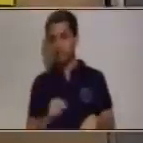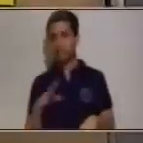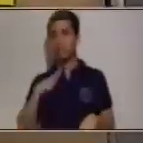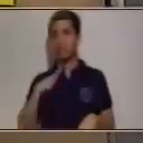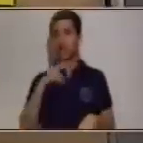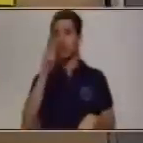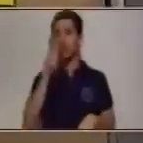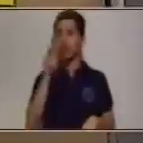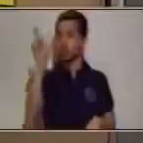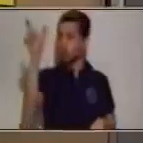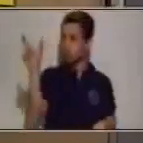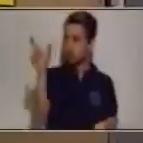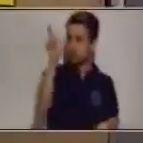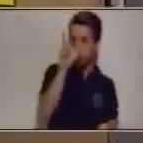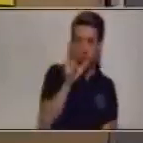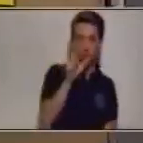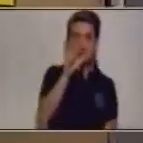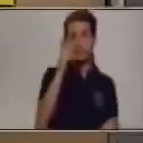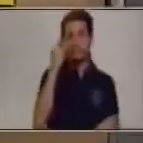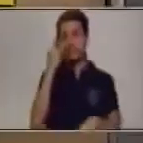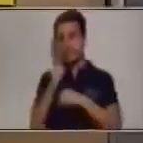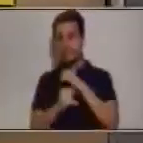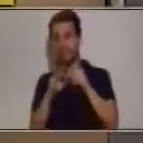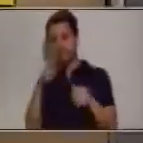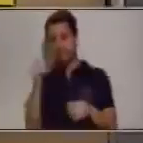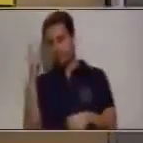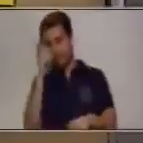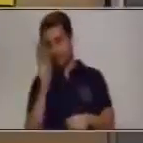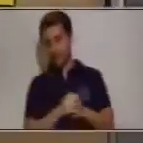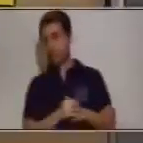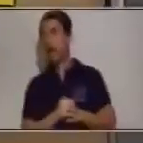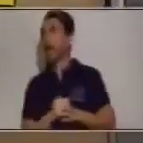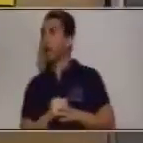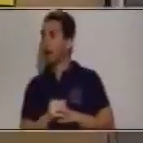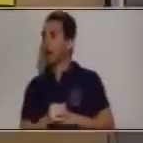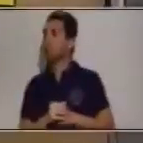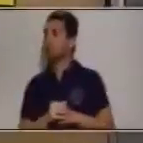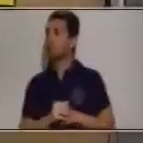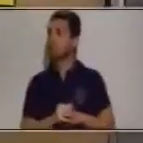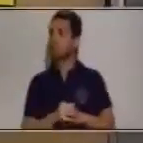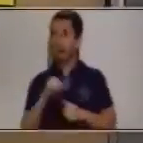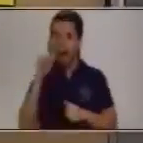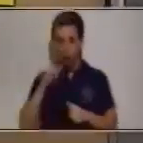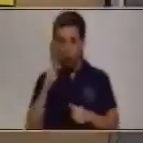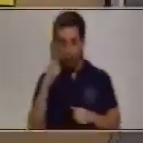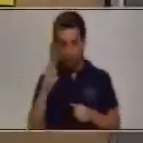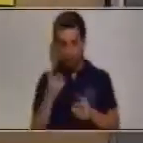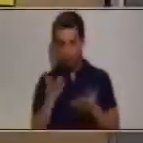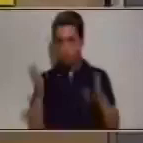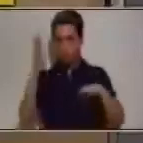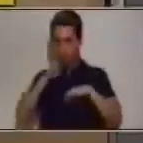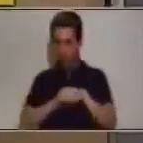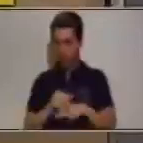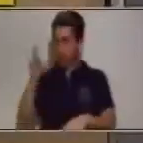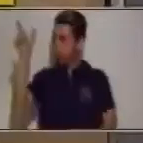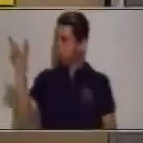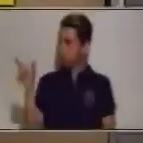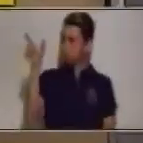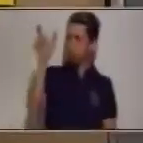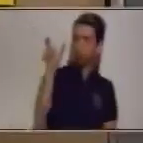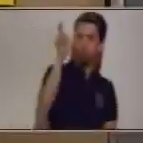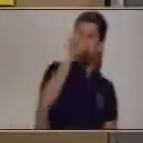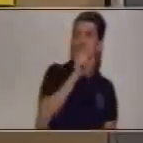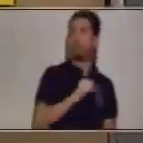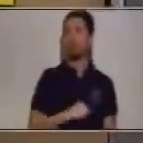¿qué te parece si le ponemos un poquito más de dificultad y nos vamos a más cifras vamos a más cifras quitemos